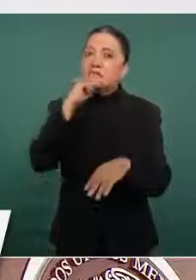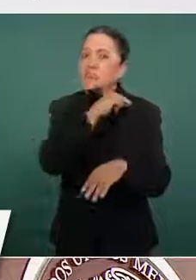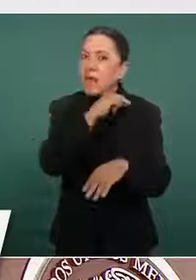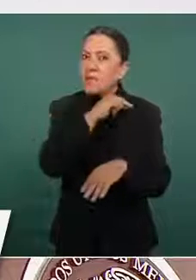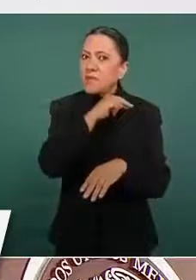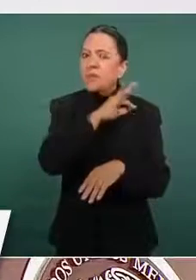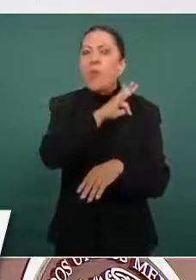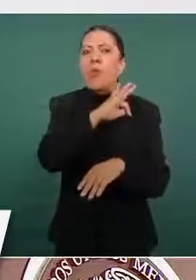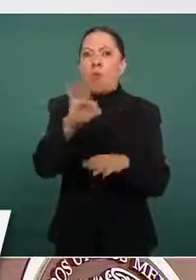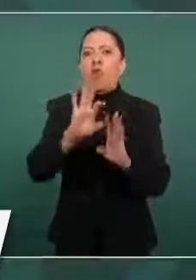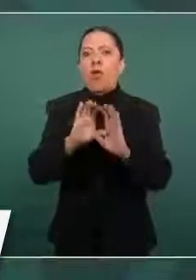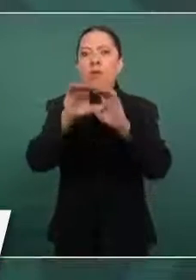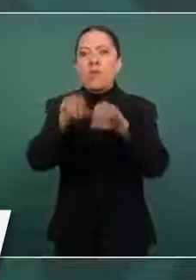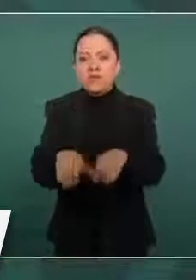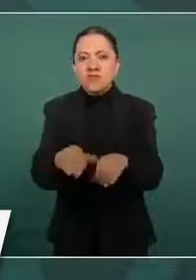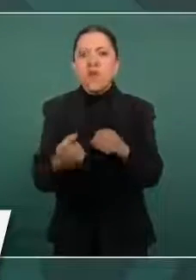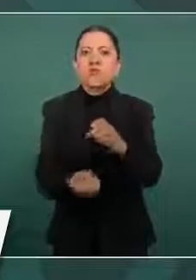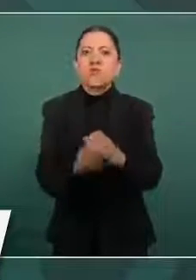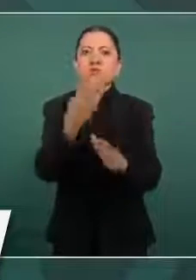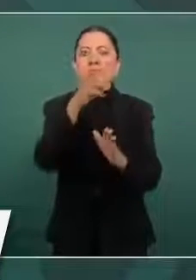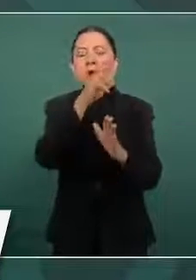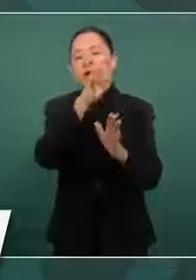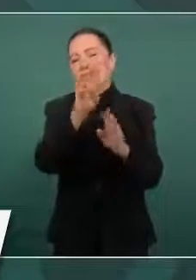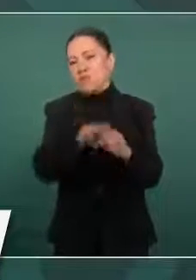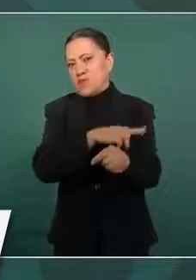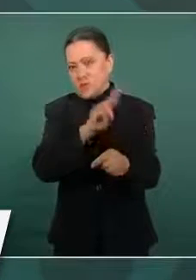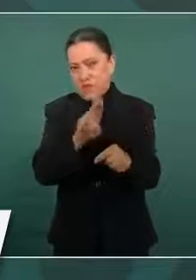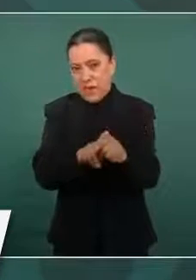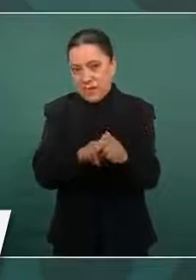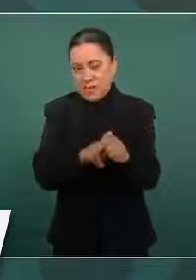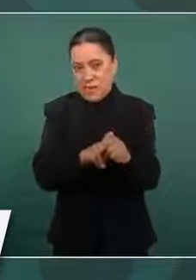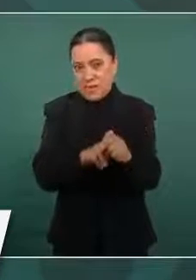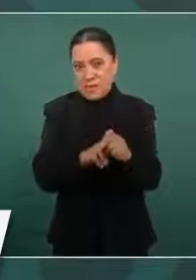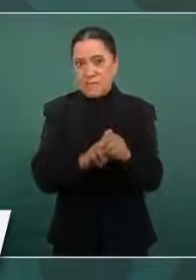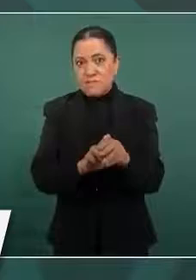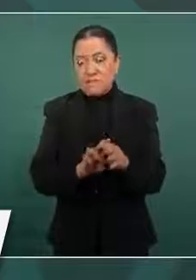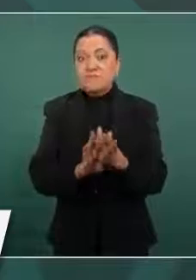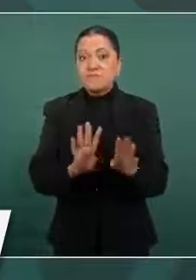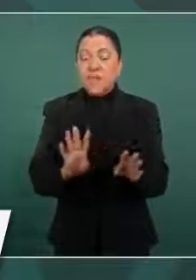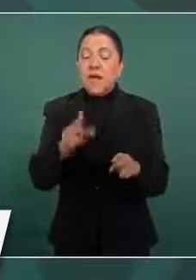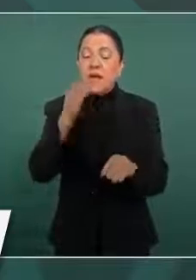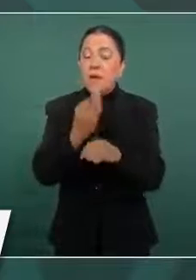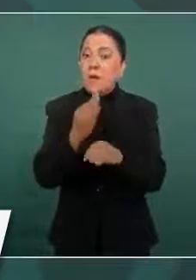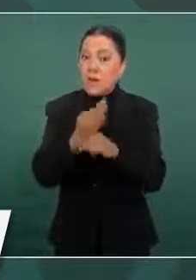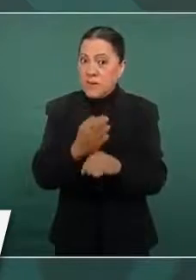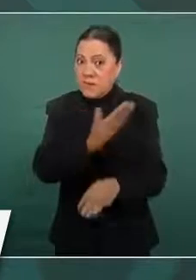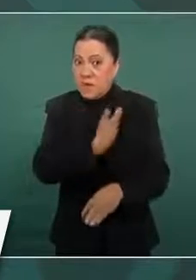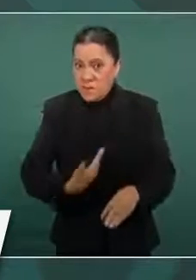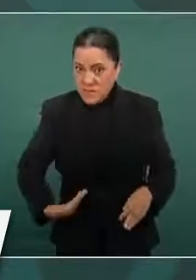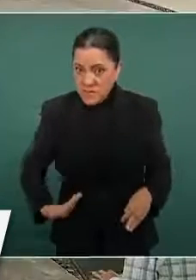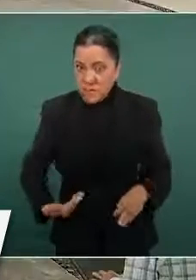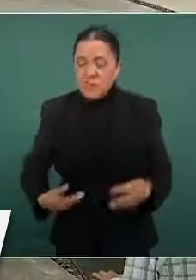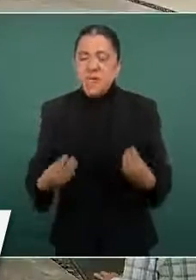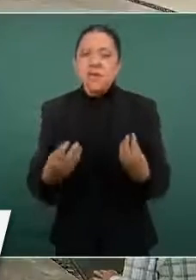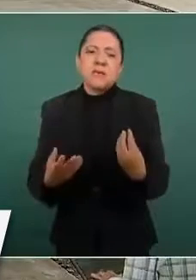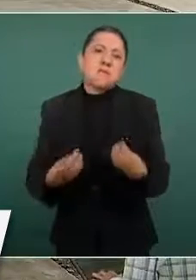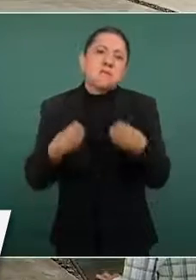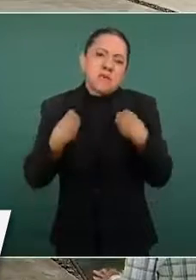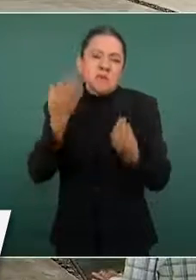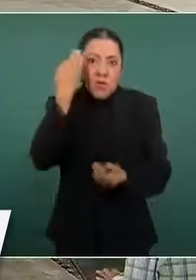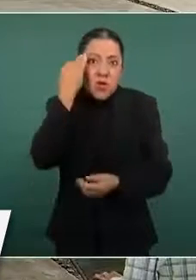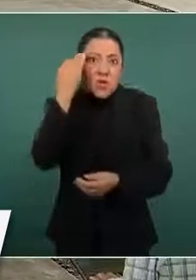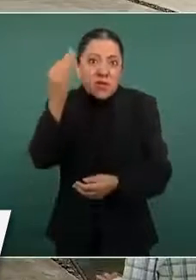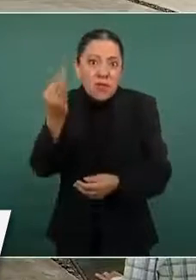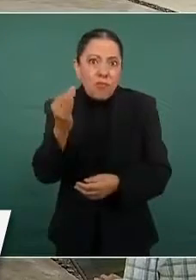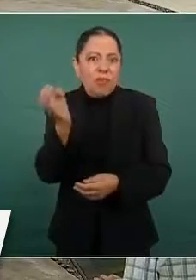normalidad. Señor presidente, vivimos tiempos que nos obligan a trabajar de manera coordinada